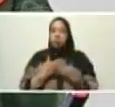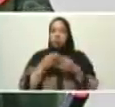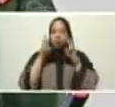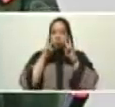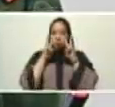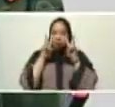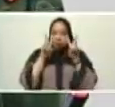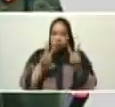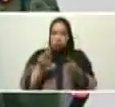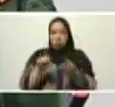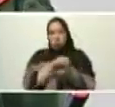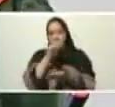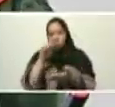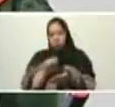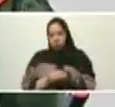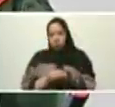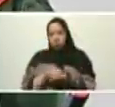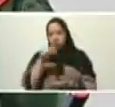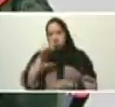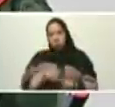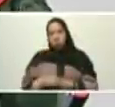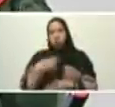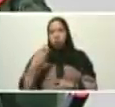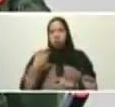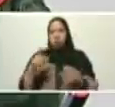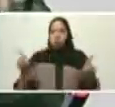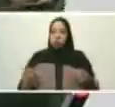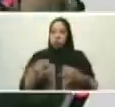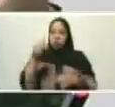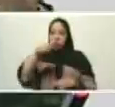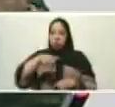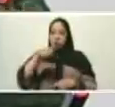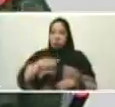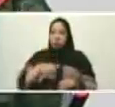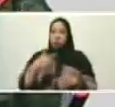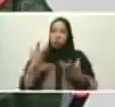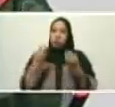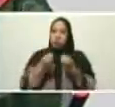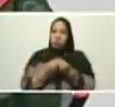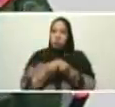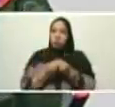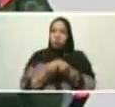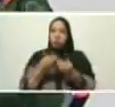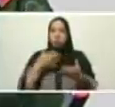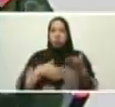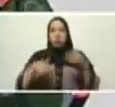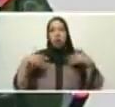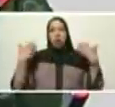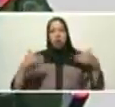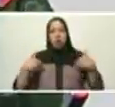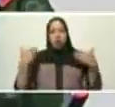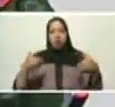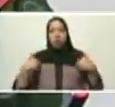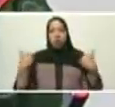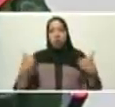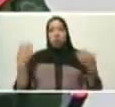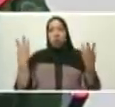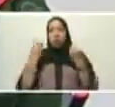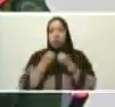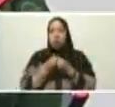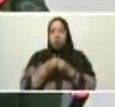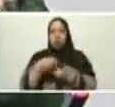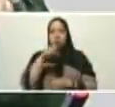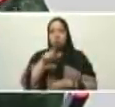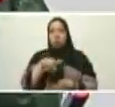comandante en jefe, de lo que hoy estamos conmemorando con laureles y con alegría y con patriotismo.